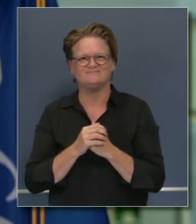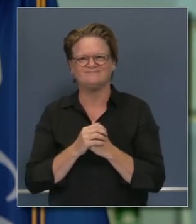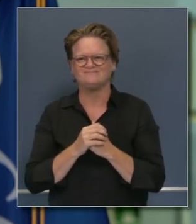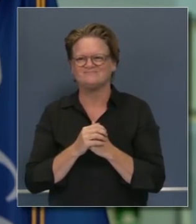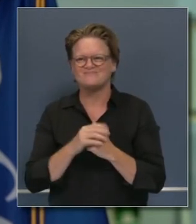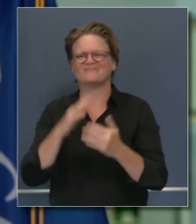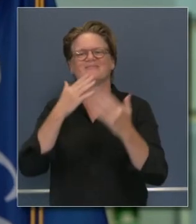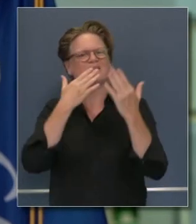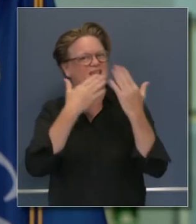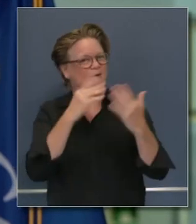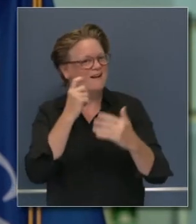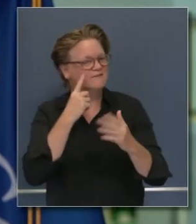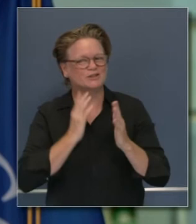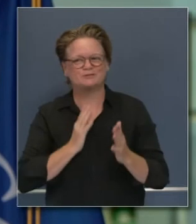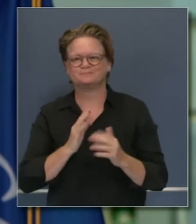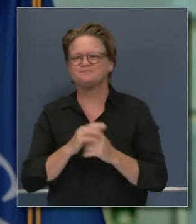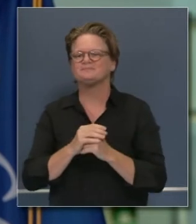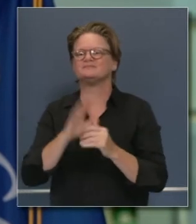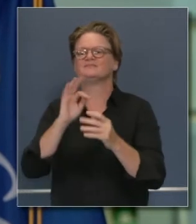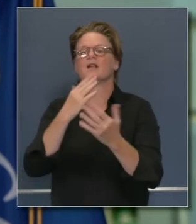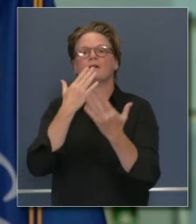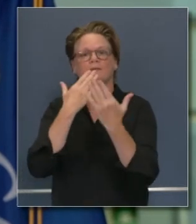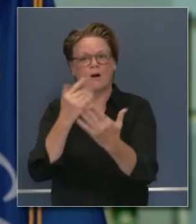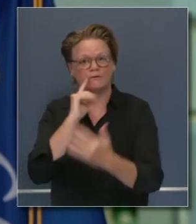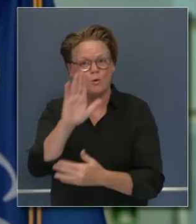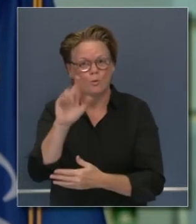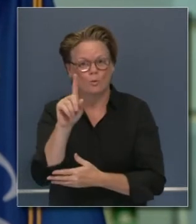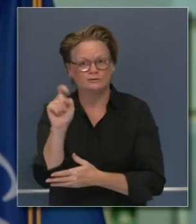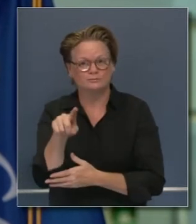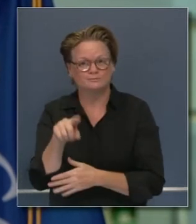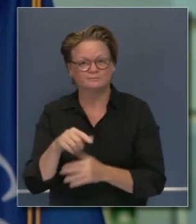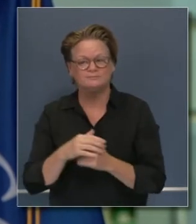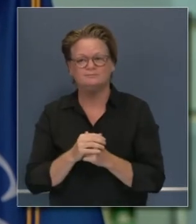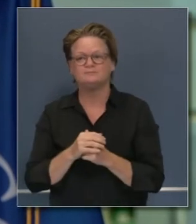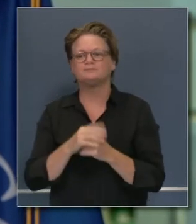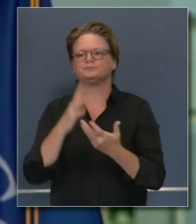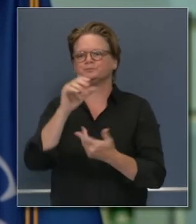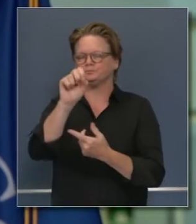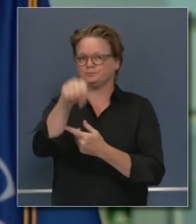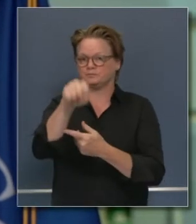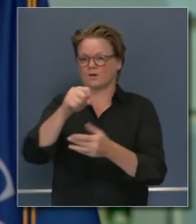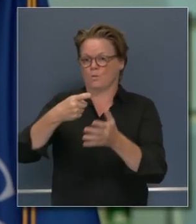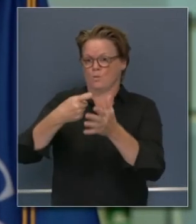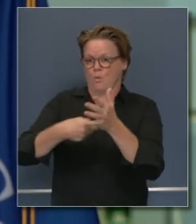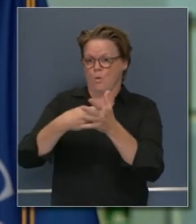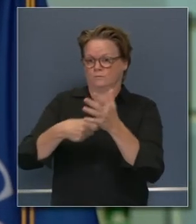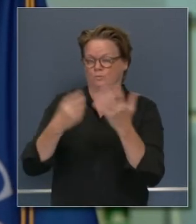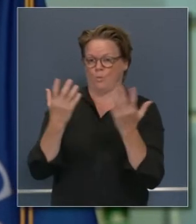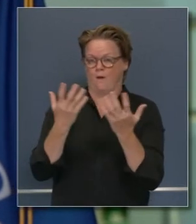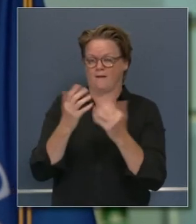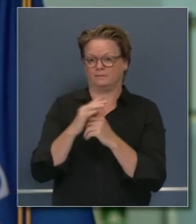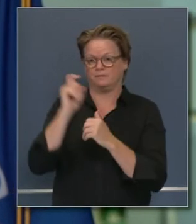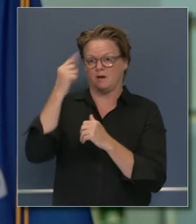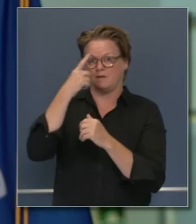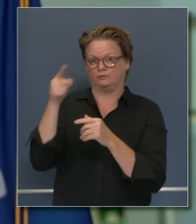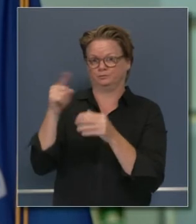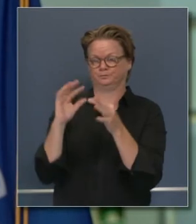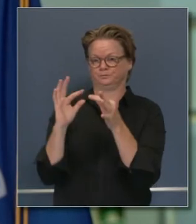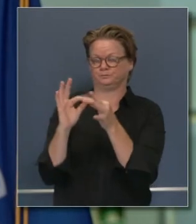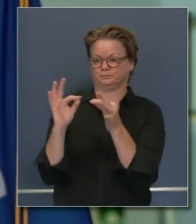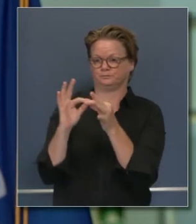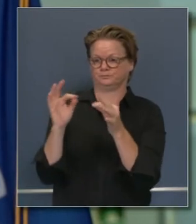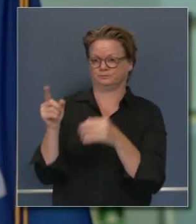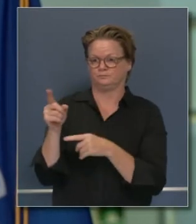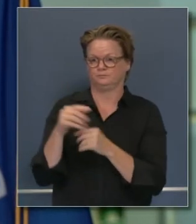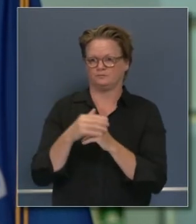muchas gracias gobernador muchas gracias por la pregunta ciertamente el costo que el gobernador mencionó hoy lo